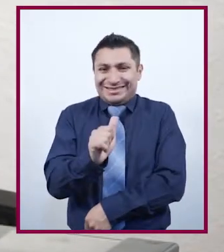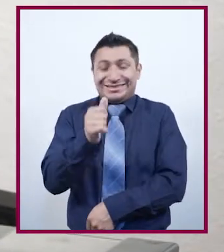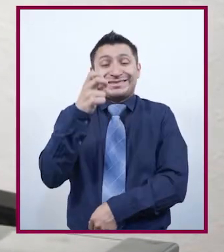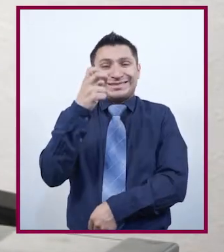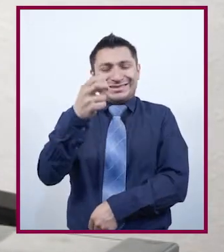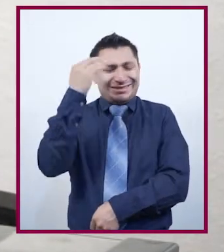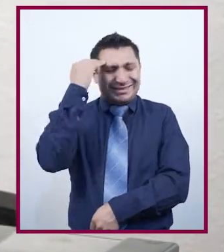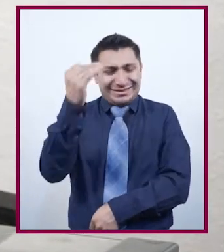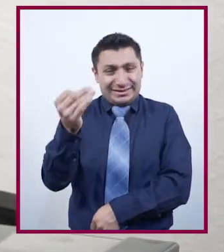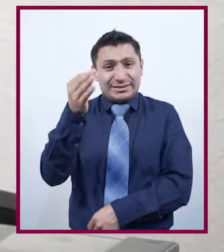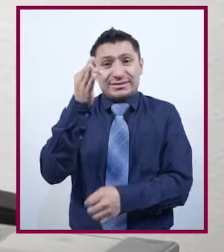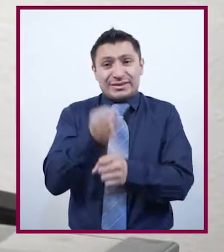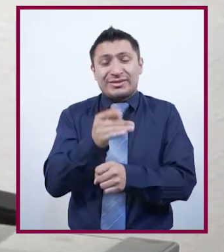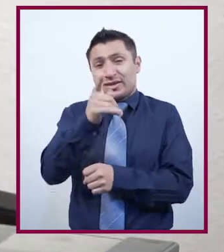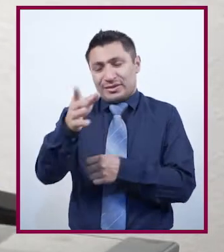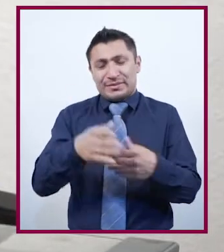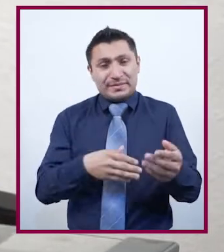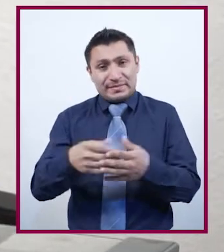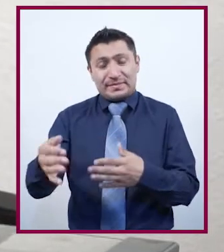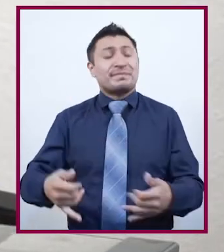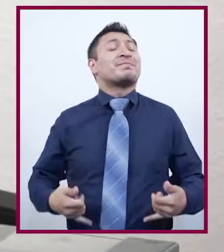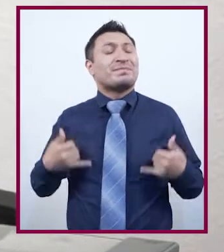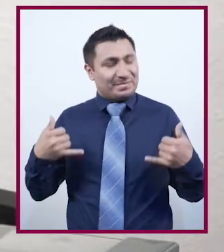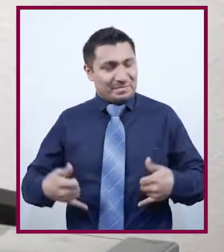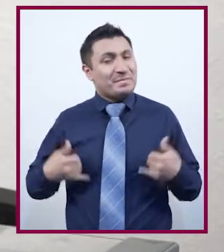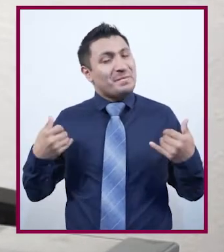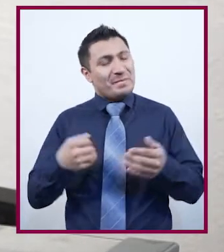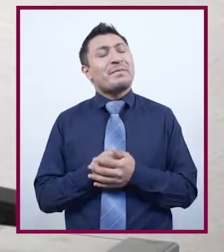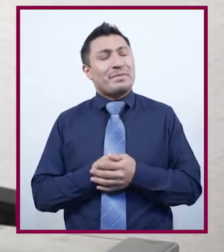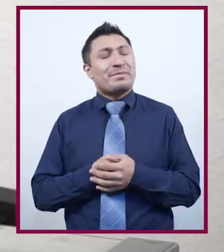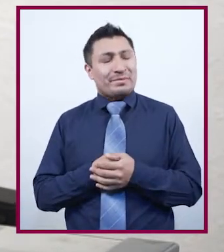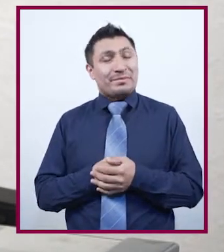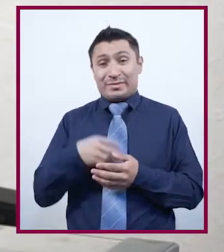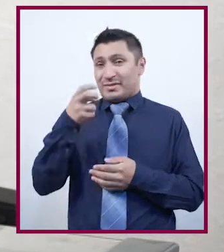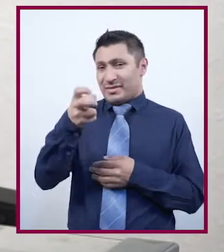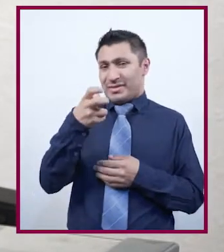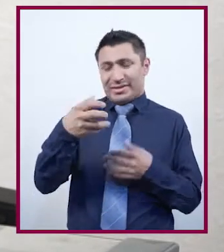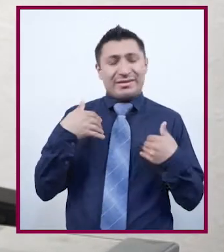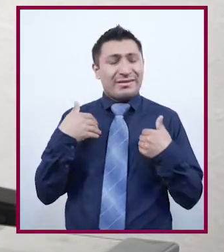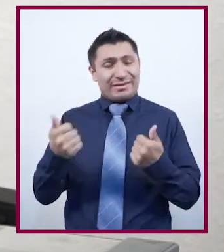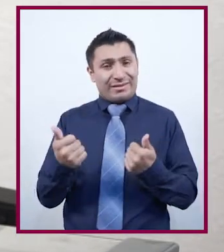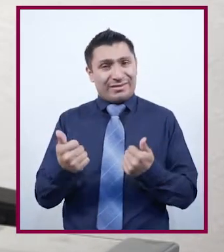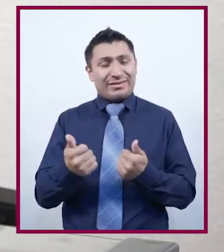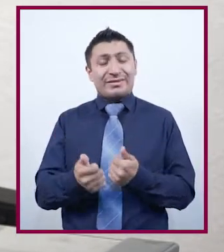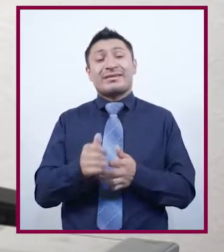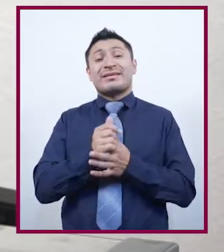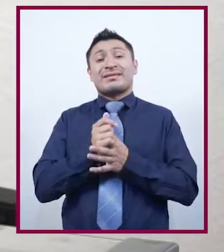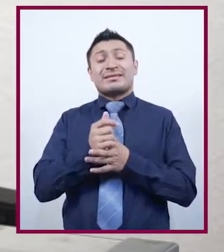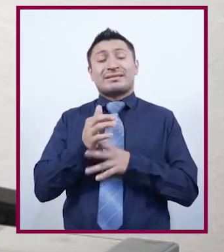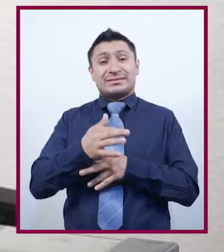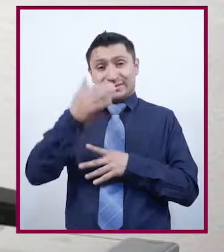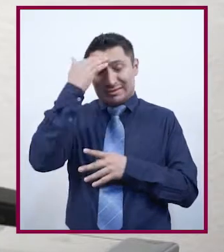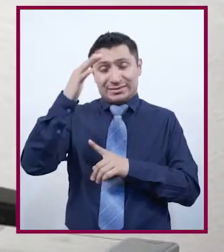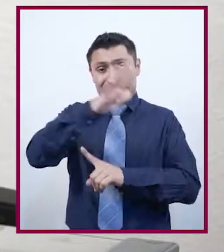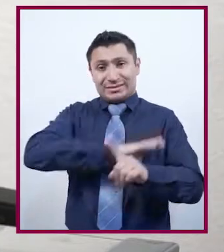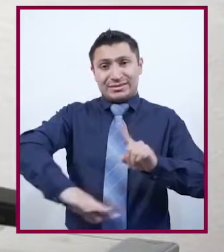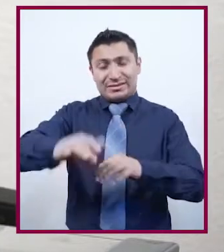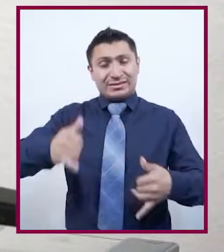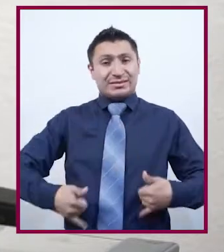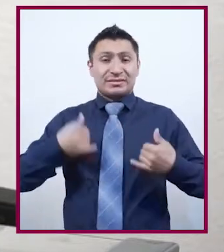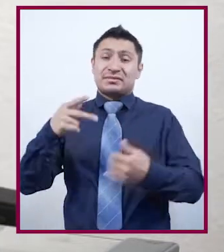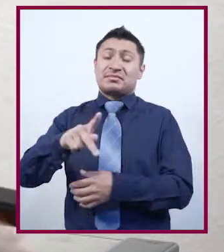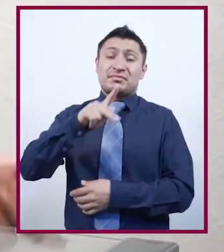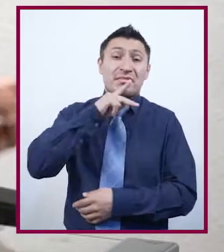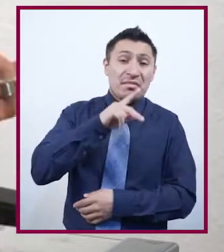etapa en la que actualmente te encuentras. Es la juventud. Y para tratar de entender nuestra esencia, conoceremos el contexto de la juventud de